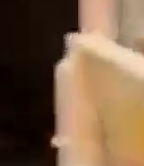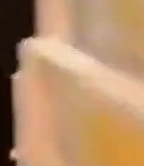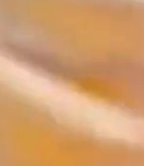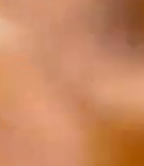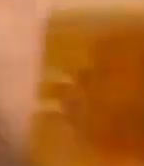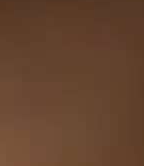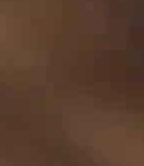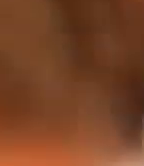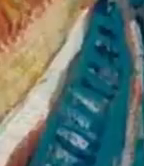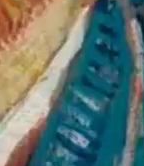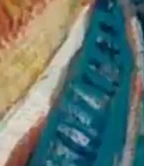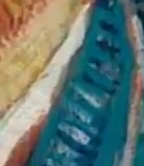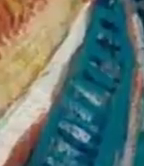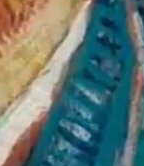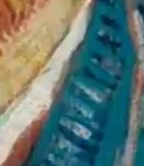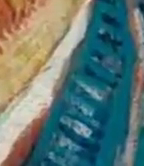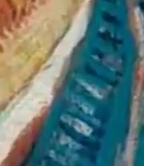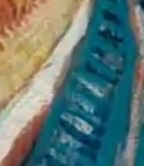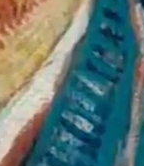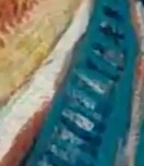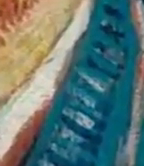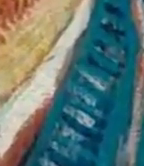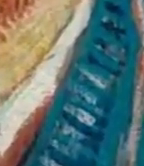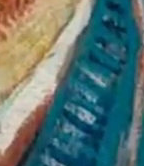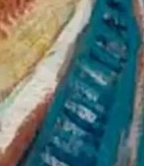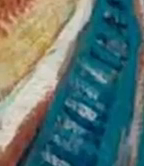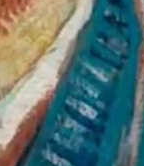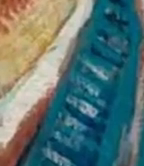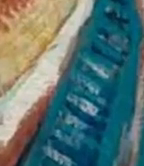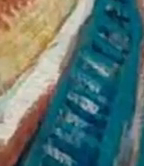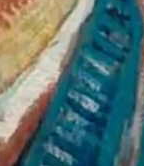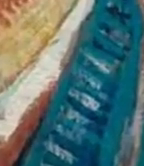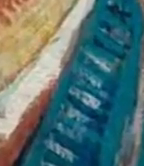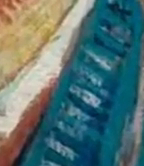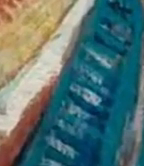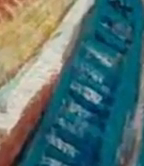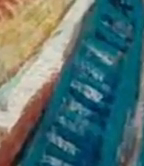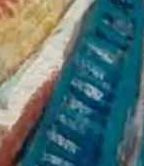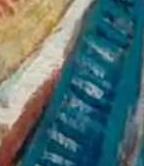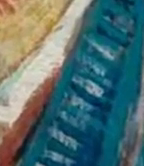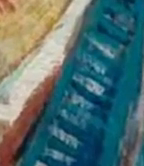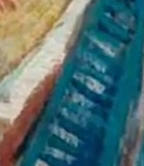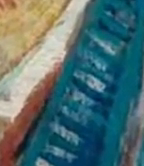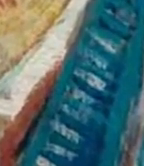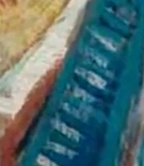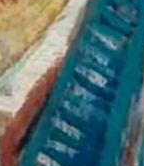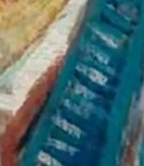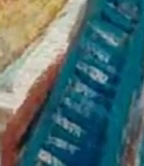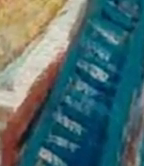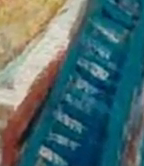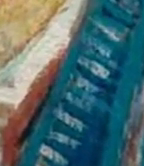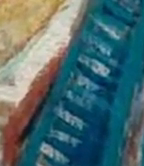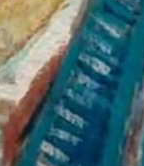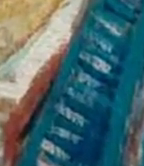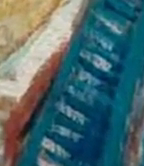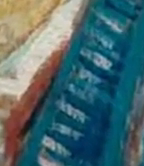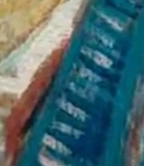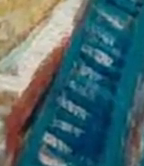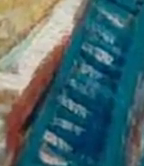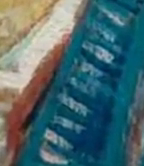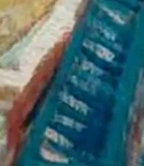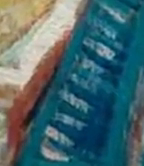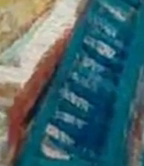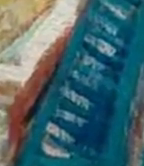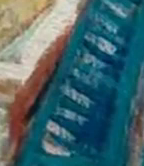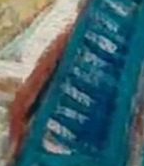campal entre los seguidores se trata de un crossover entre la figura de pikachu y el famoso cuadro del artista conocido